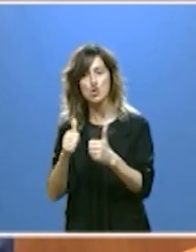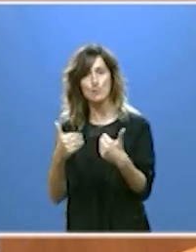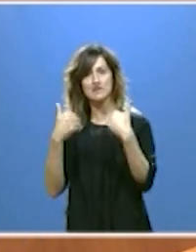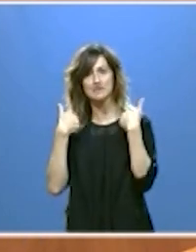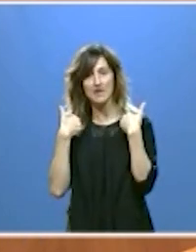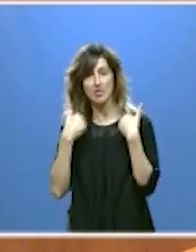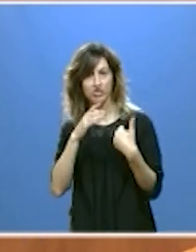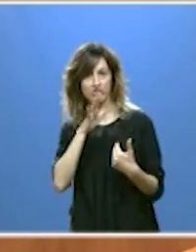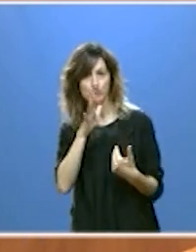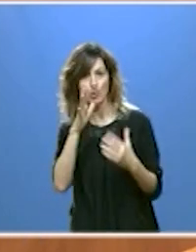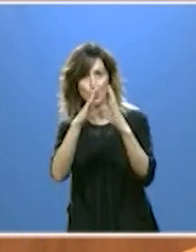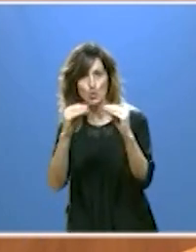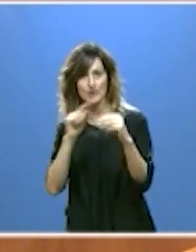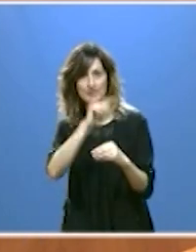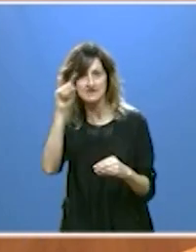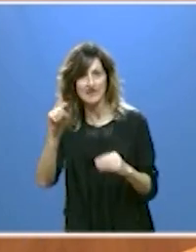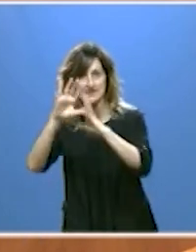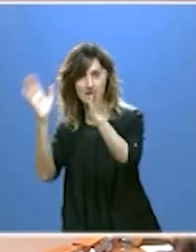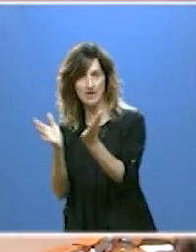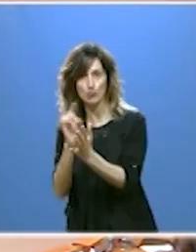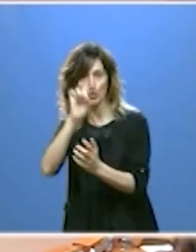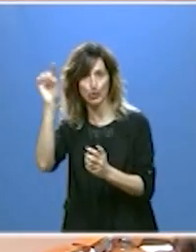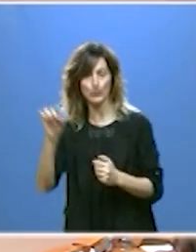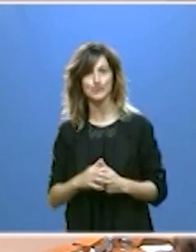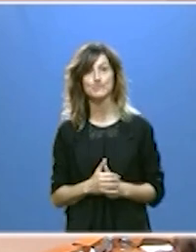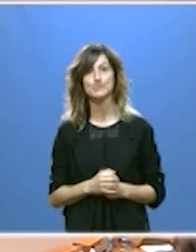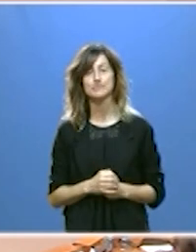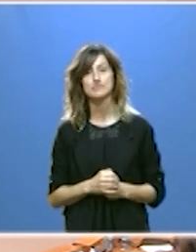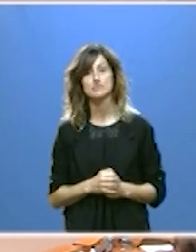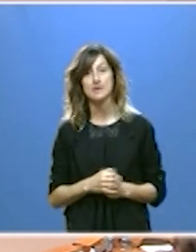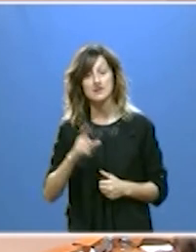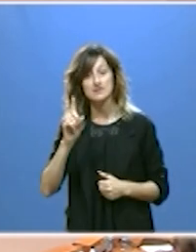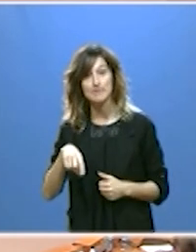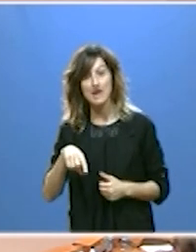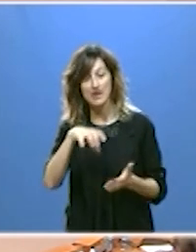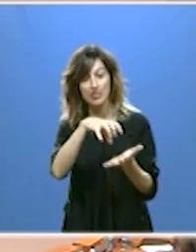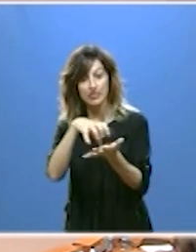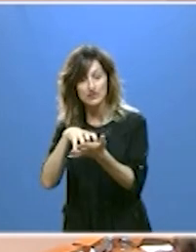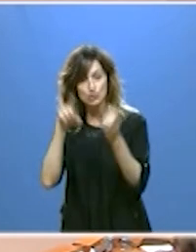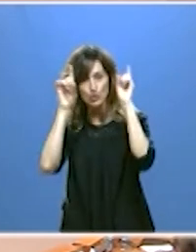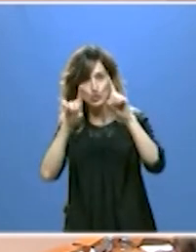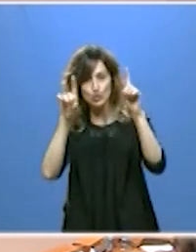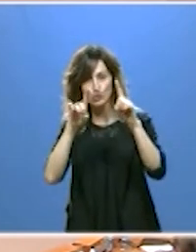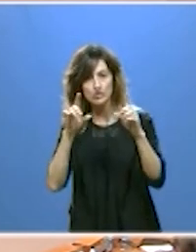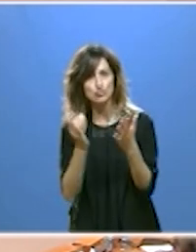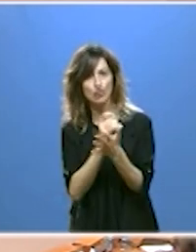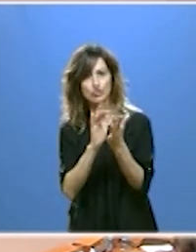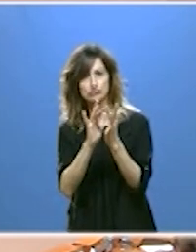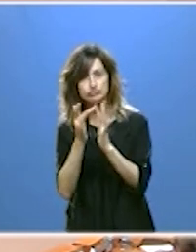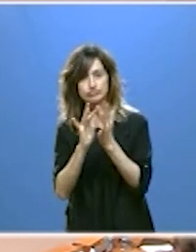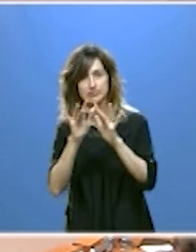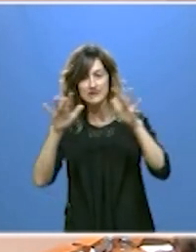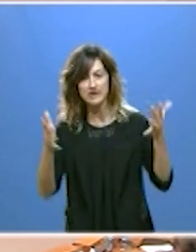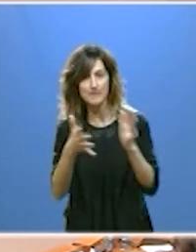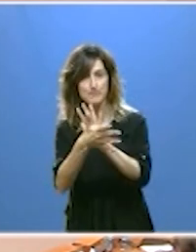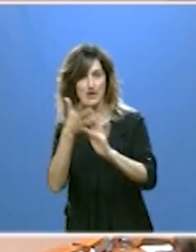de nuestras universidades en el mundo. Tenemos todos los centros educativos conectados con internet de